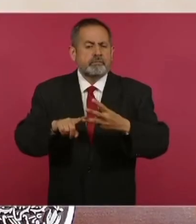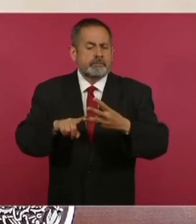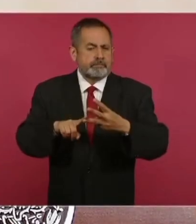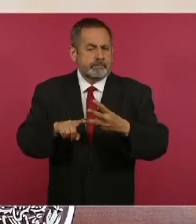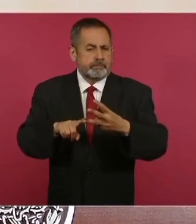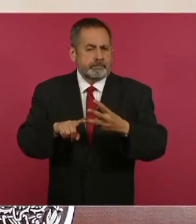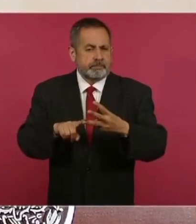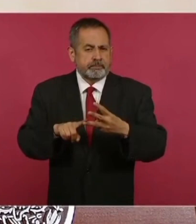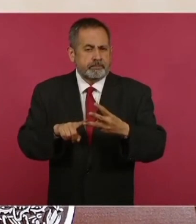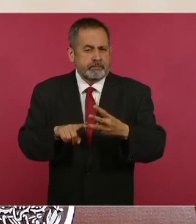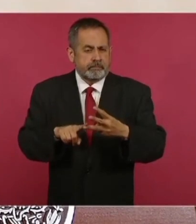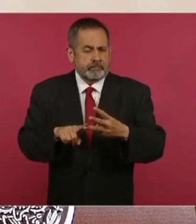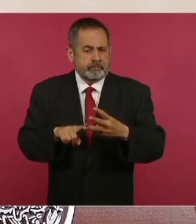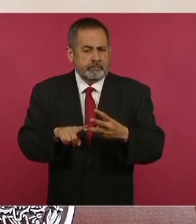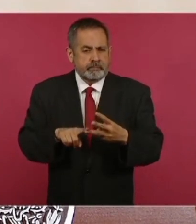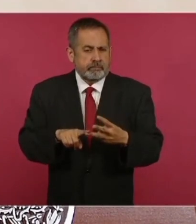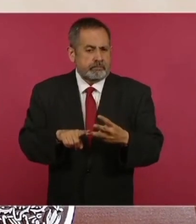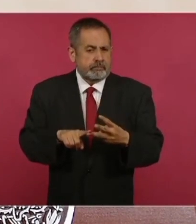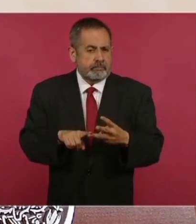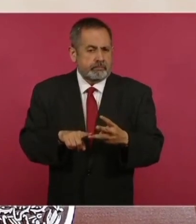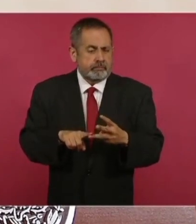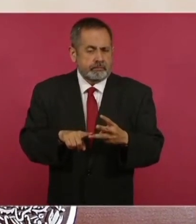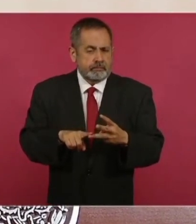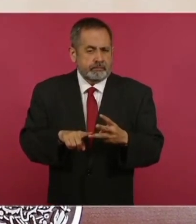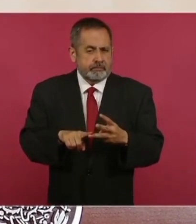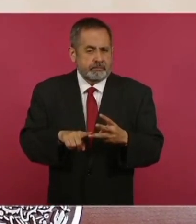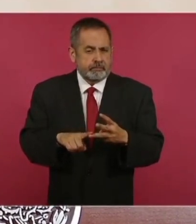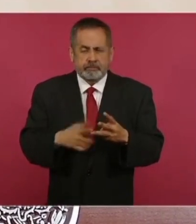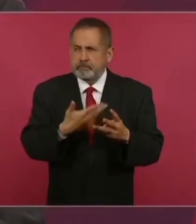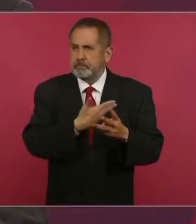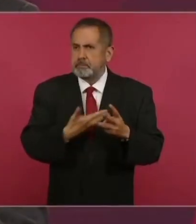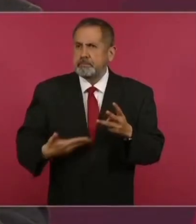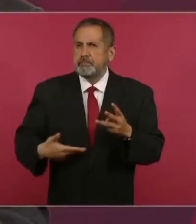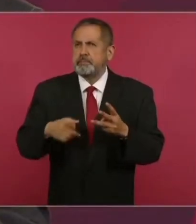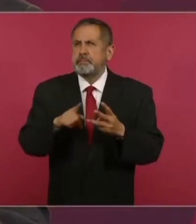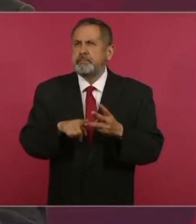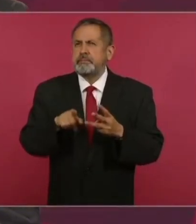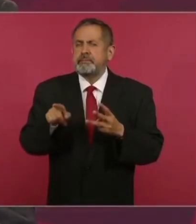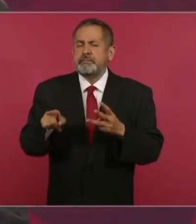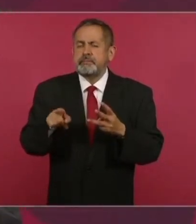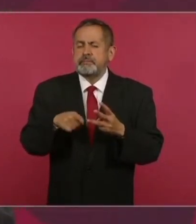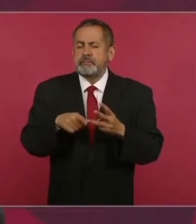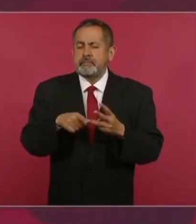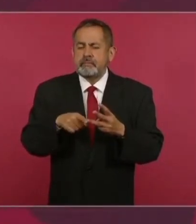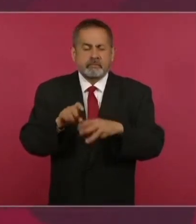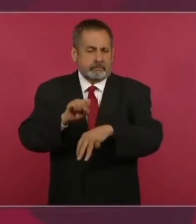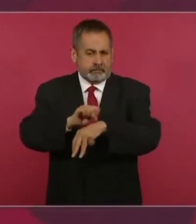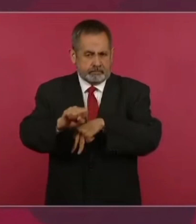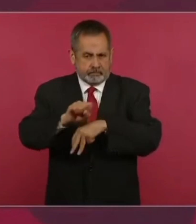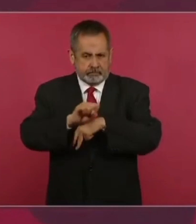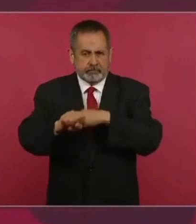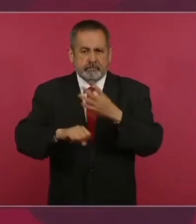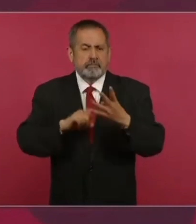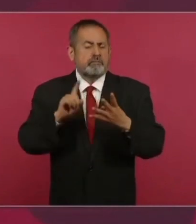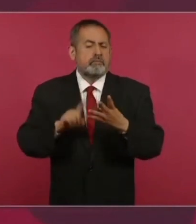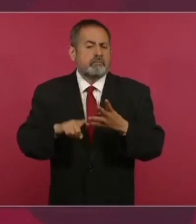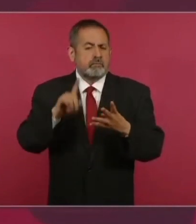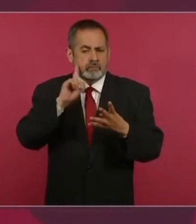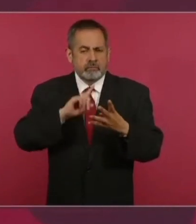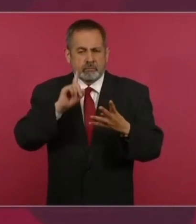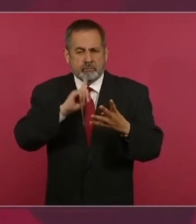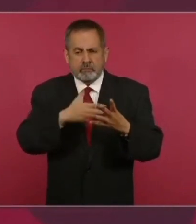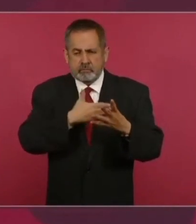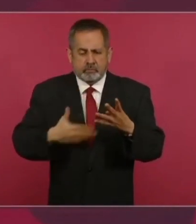al presidente de El Salvador, a la presidenta